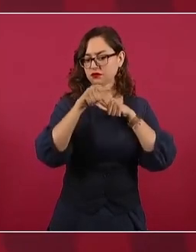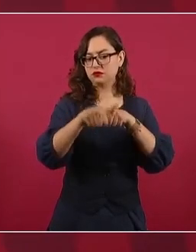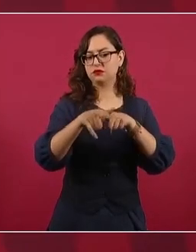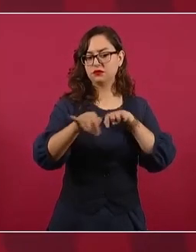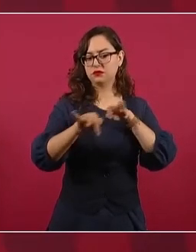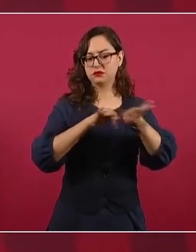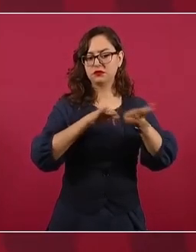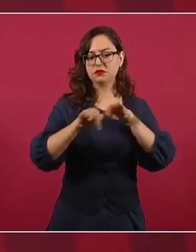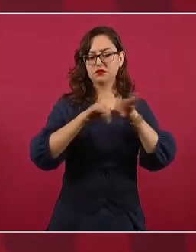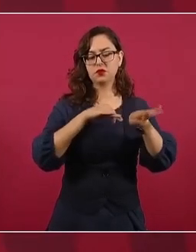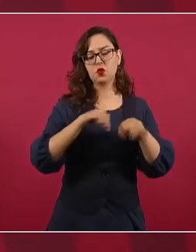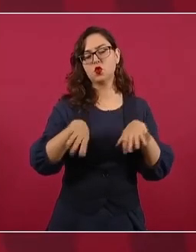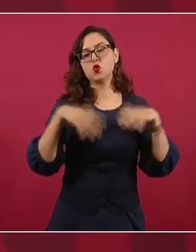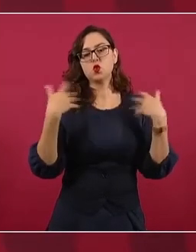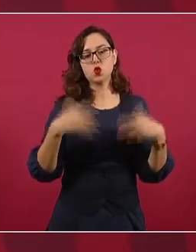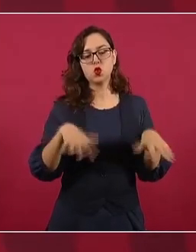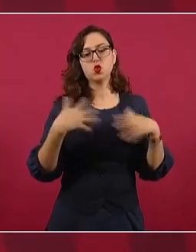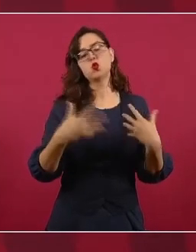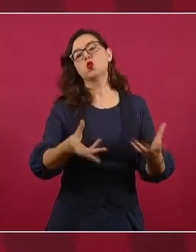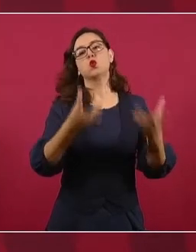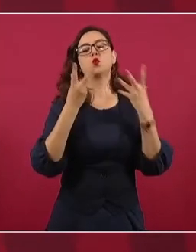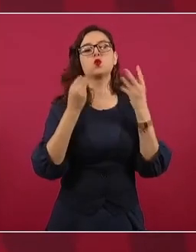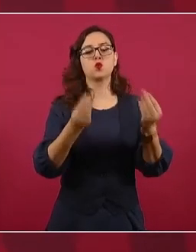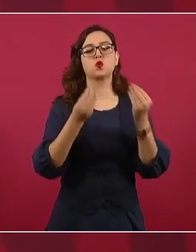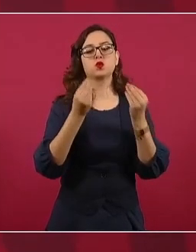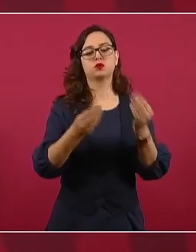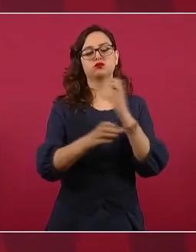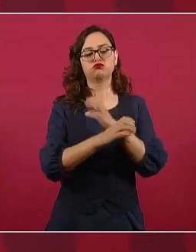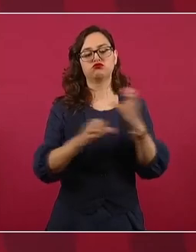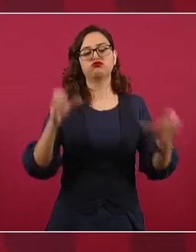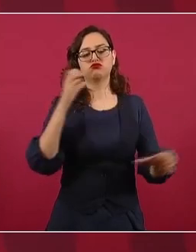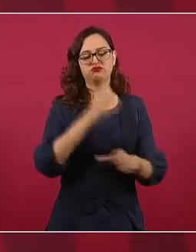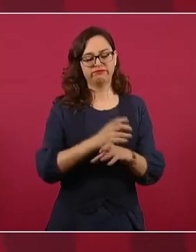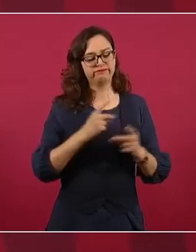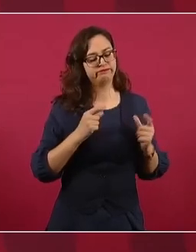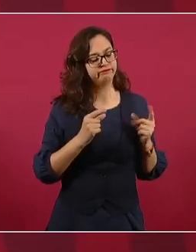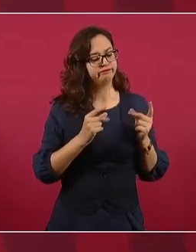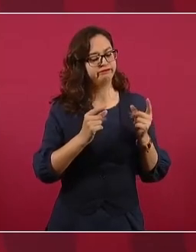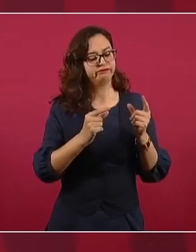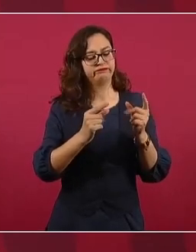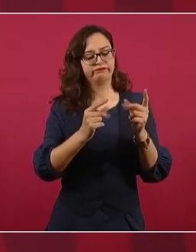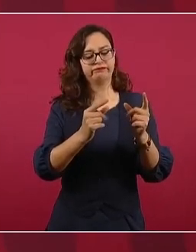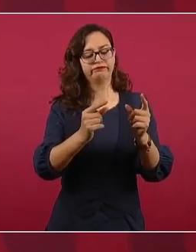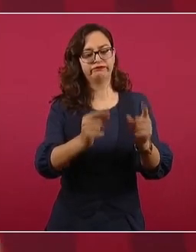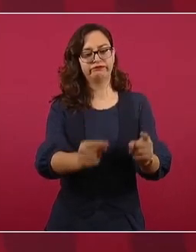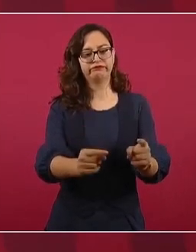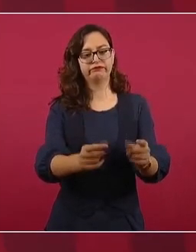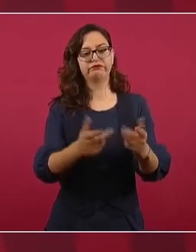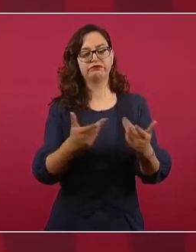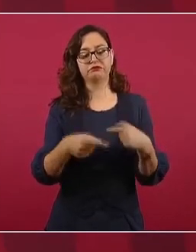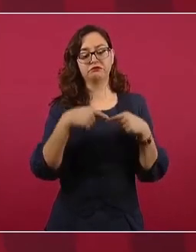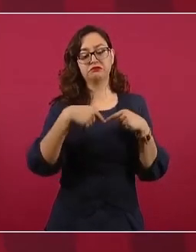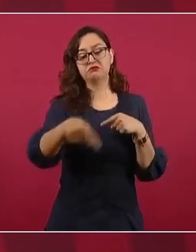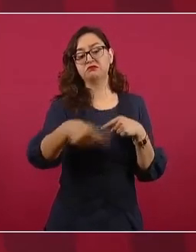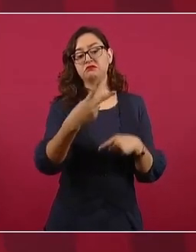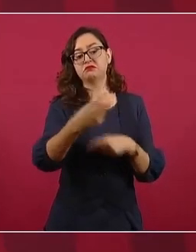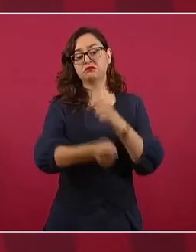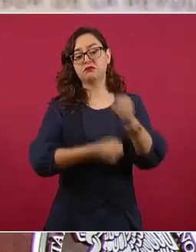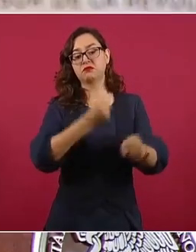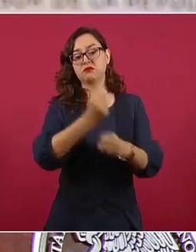Yo creo que se va a hacer lo mismo si no es que más en lo que falta